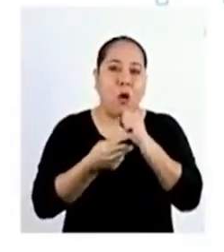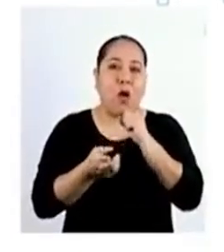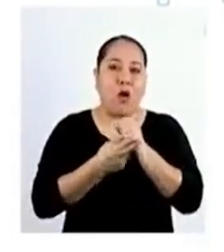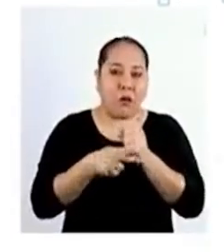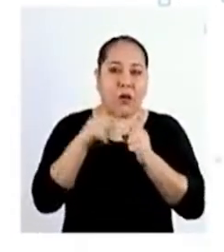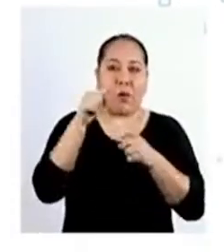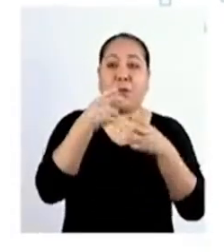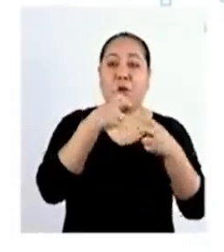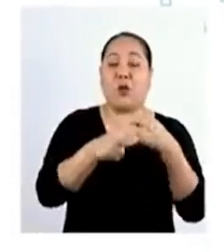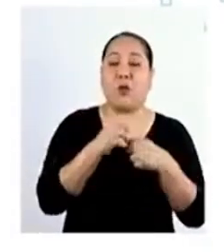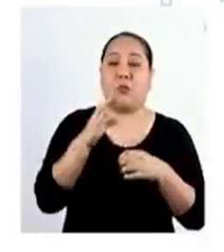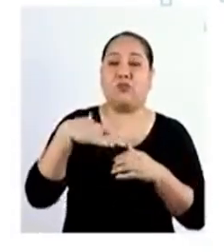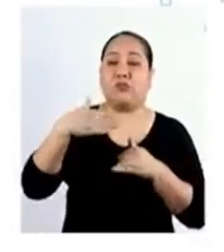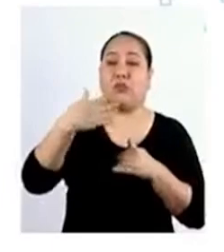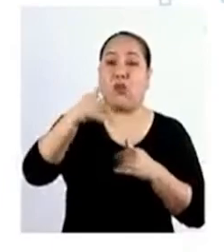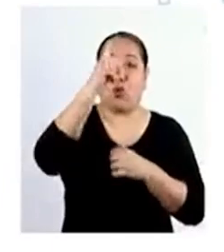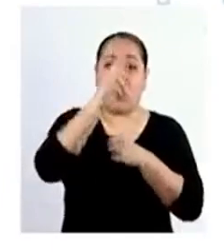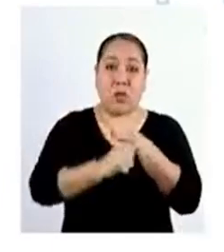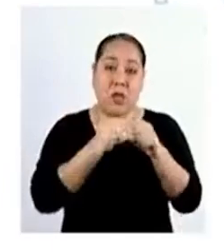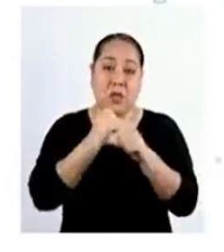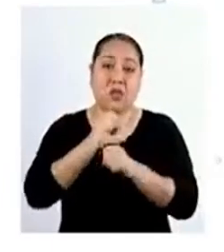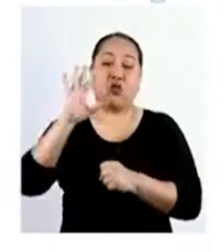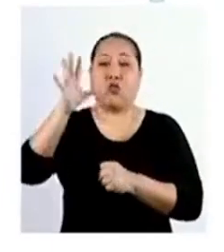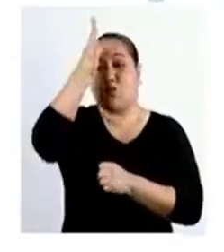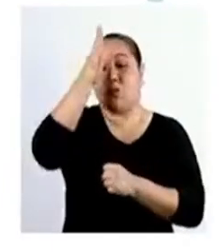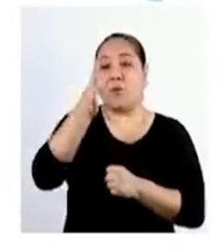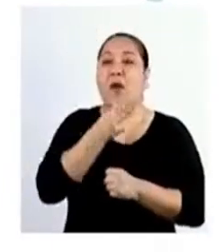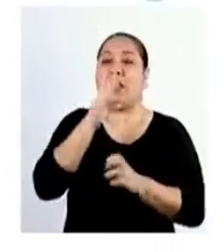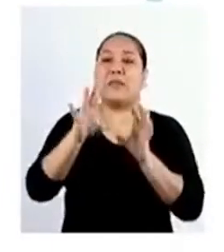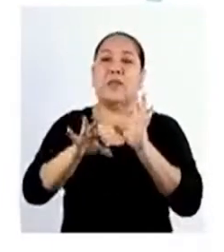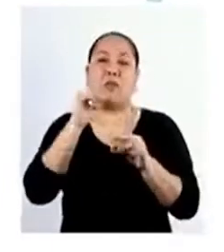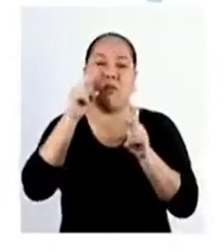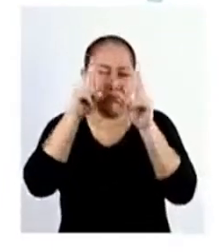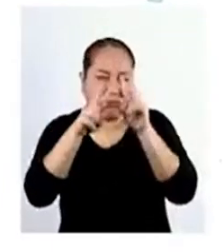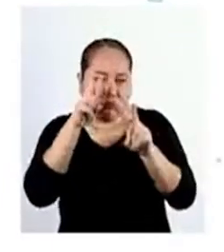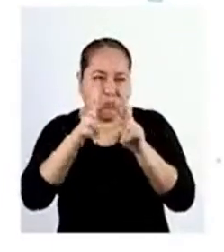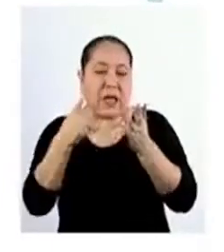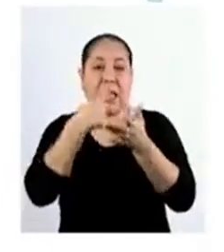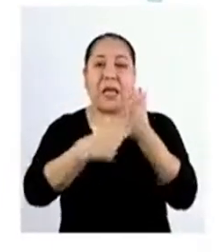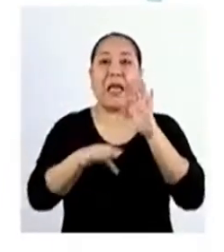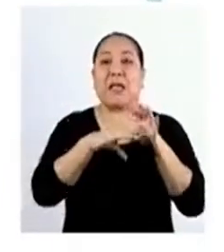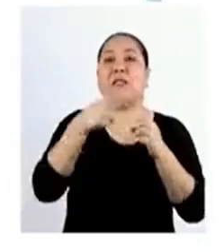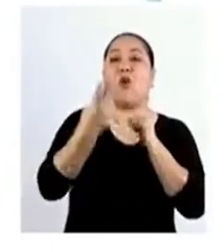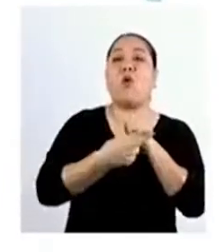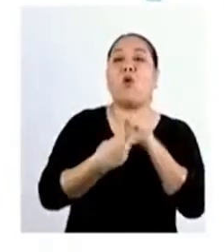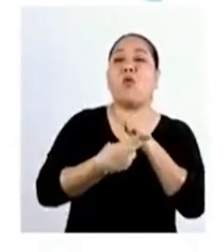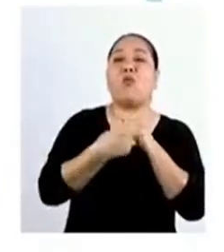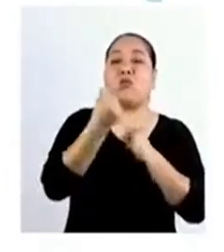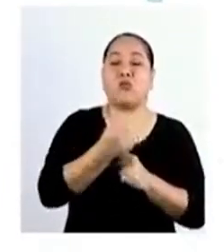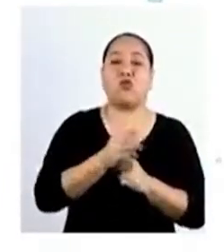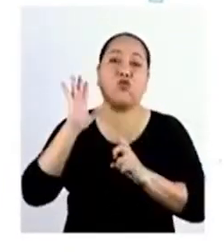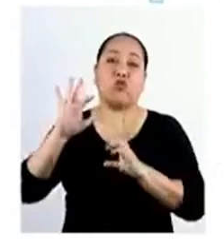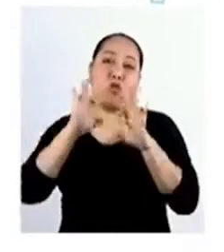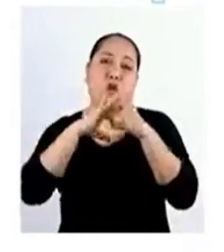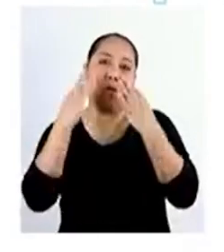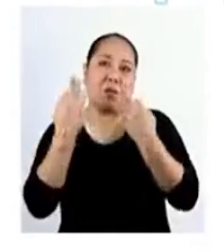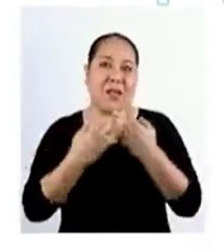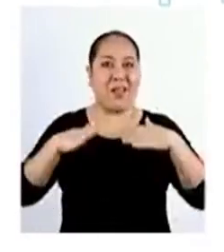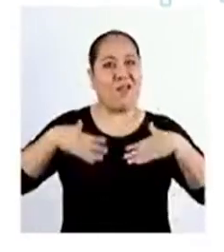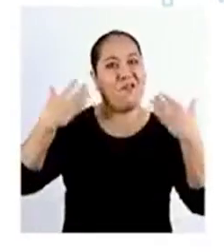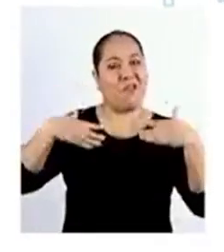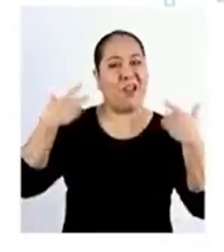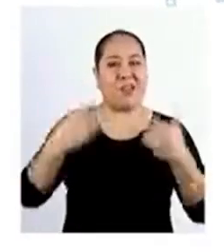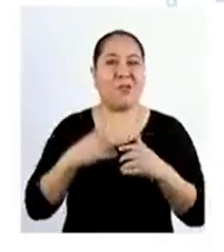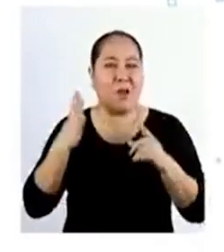imprevistos Pasado ese año Sus padres se encuentran evaluando Qué hacer con los ahorros Su familia está